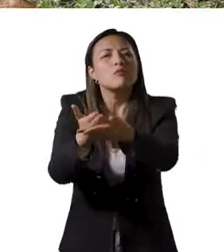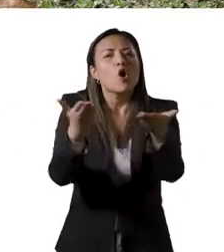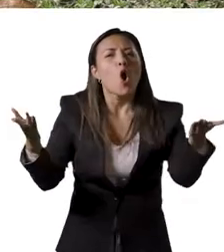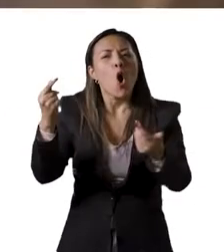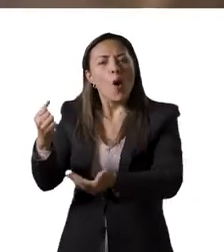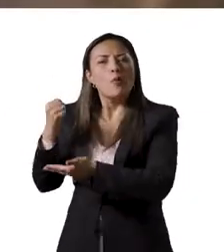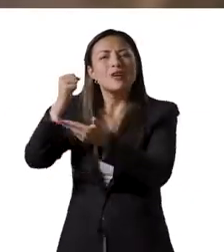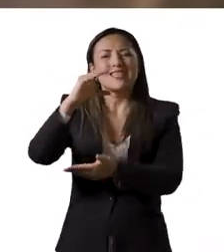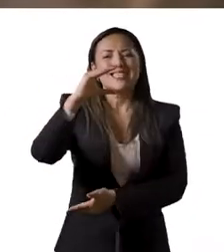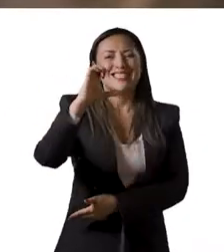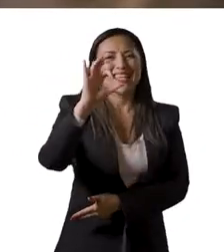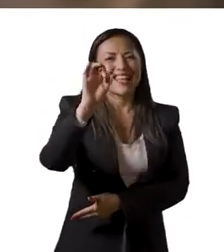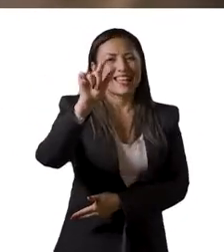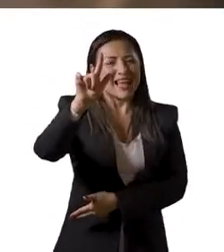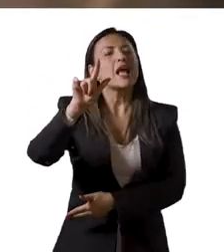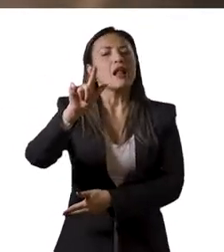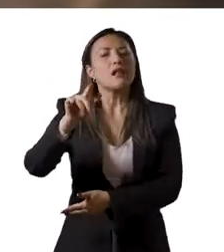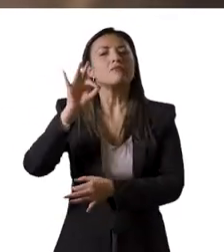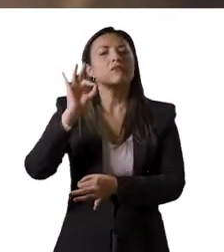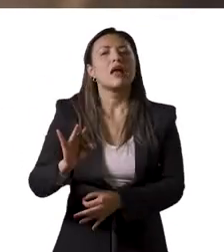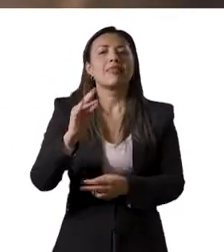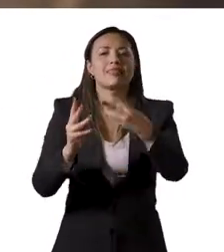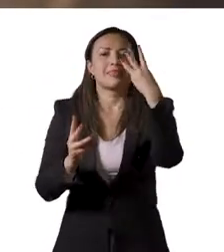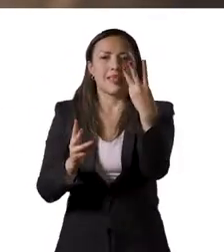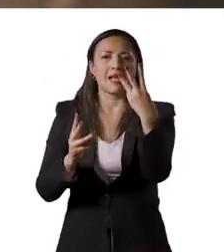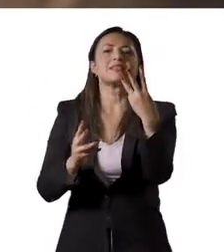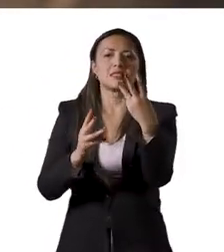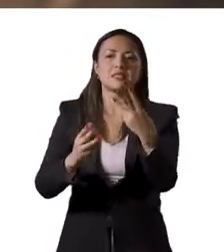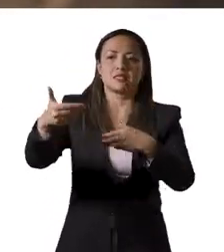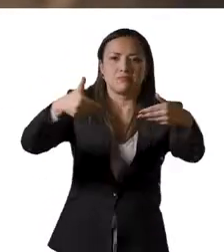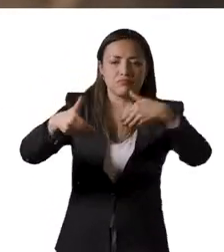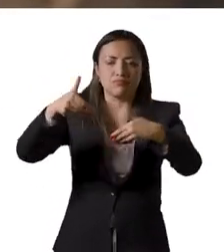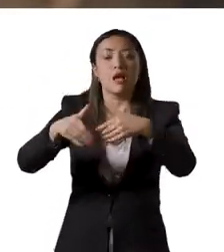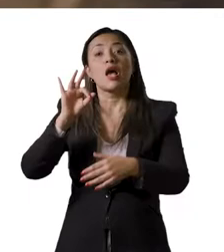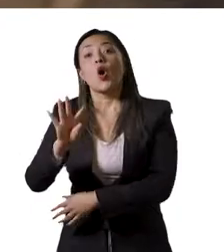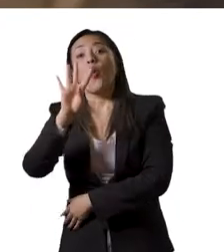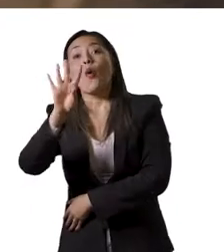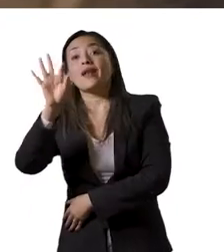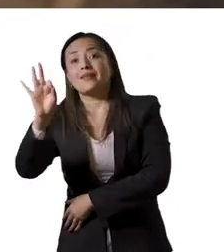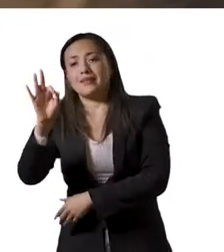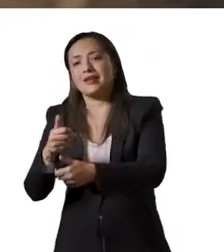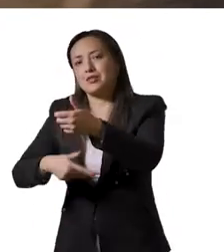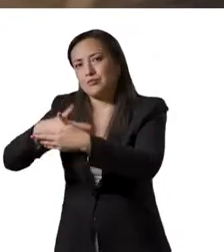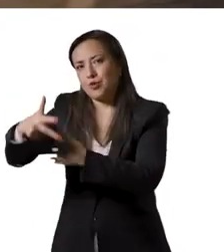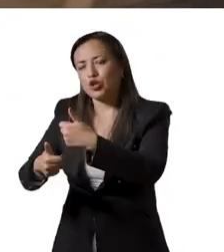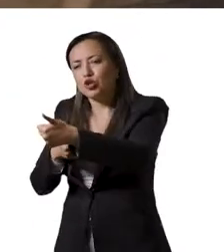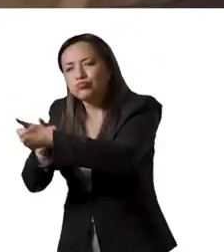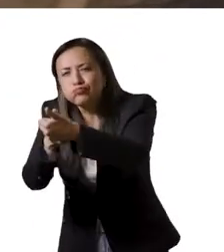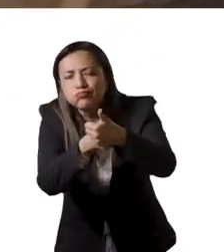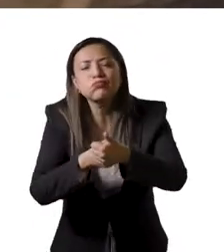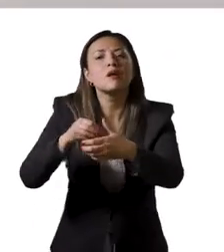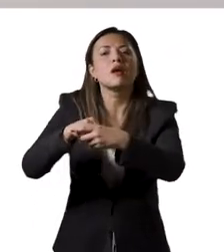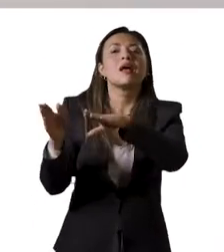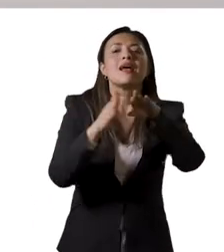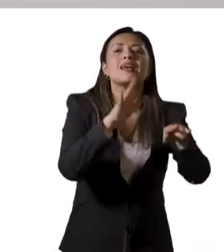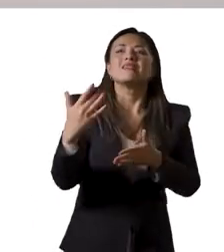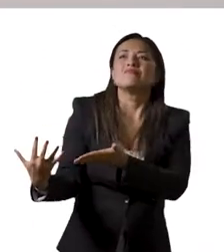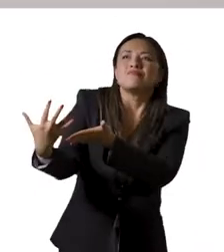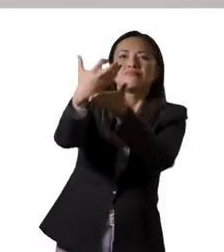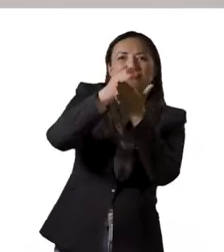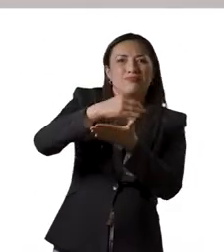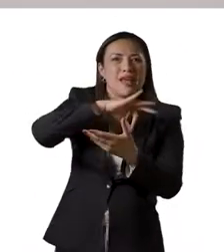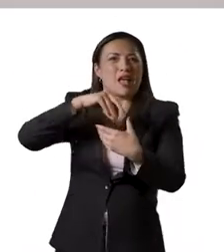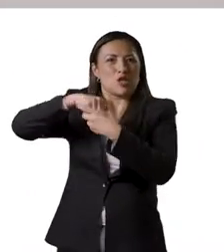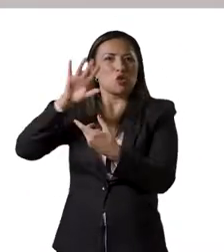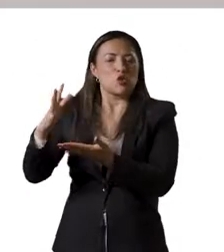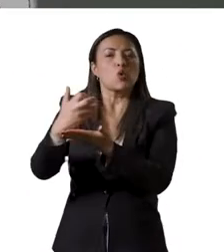Convocatorias de la Asignación de CTEI, se postularon tres propuestas y se acompañaron 43 proyectos. A través del